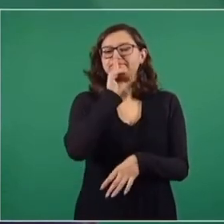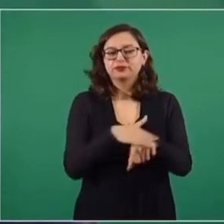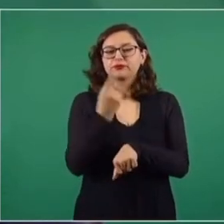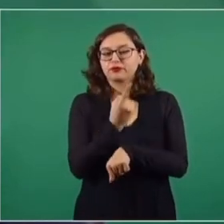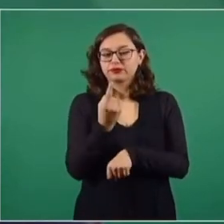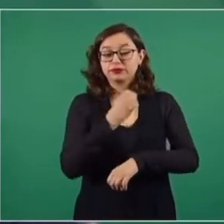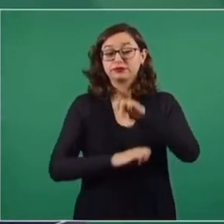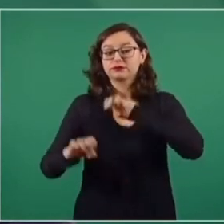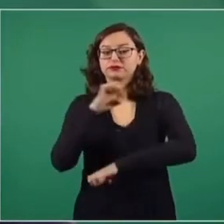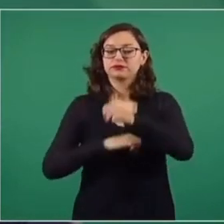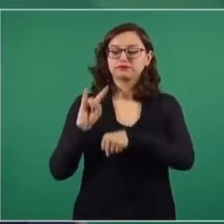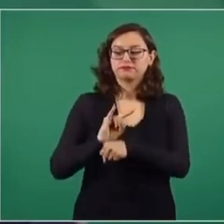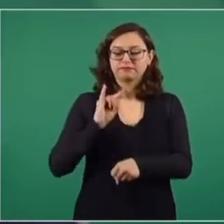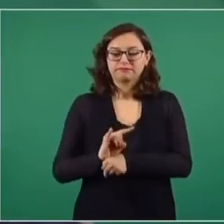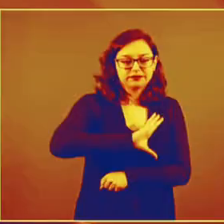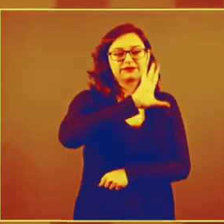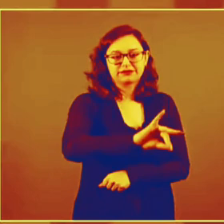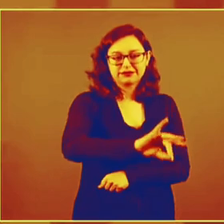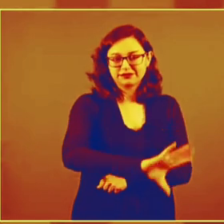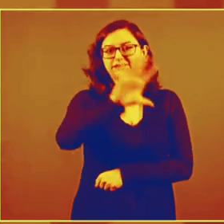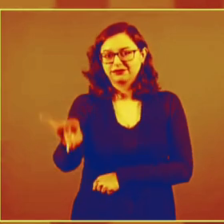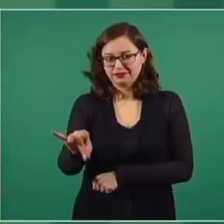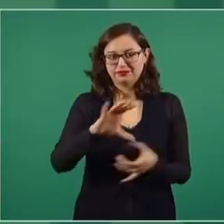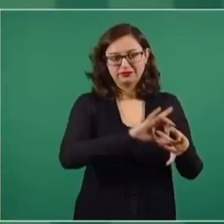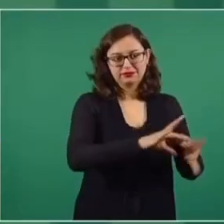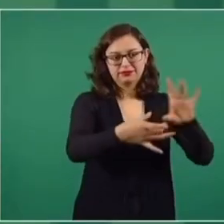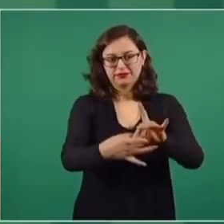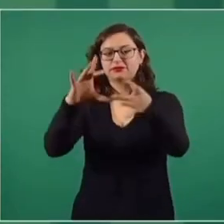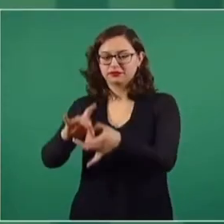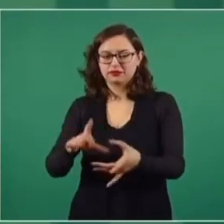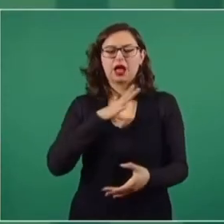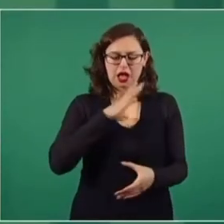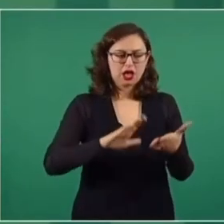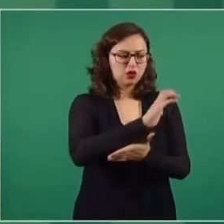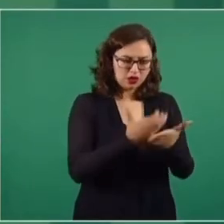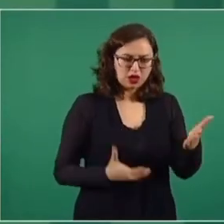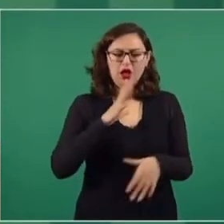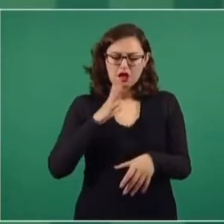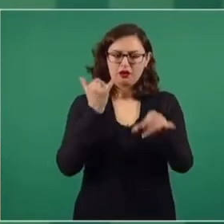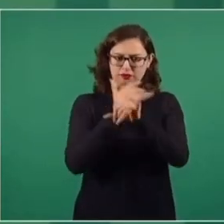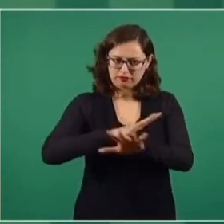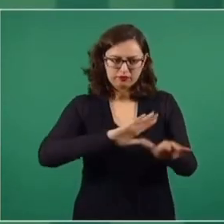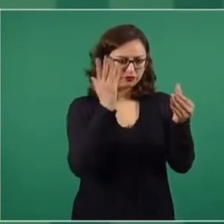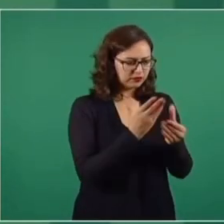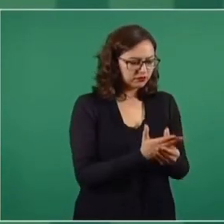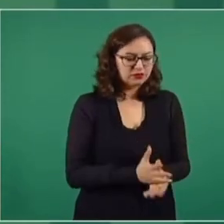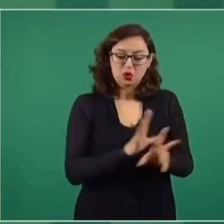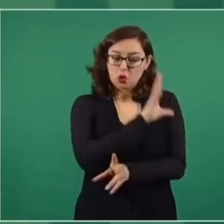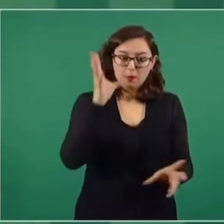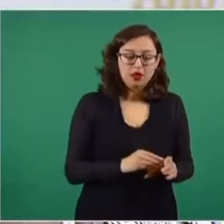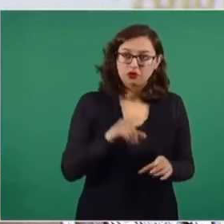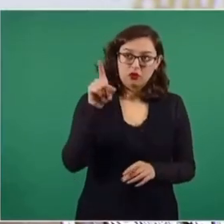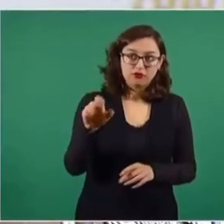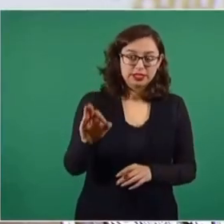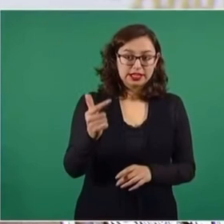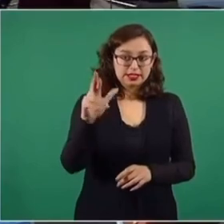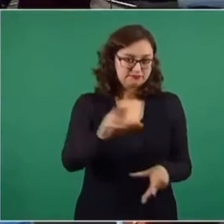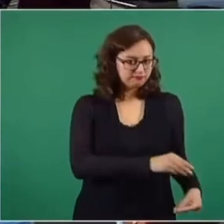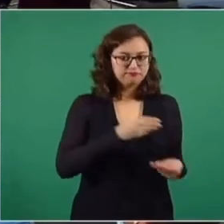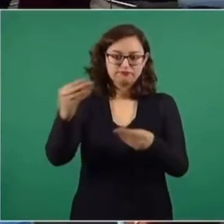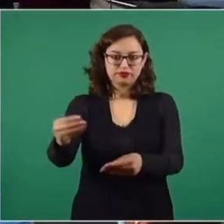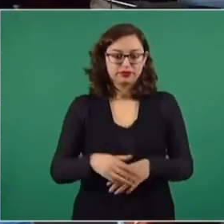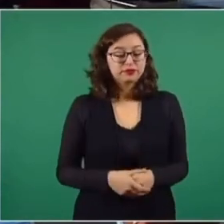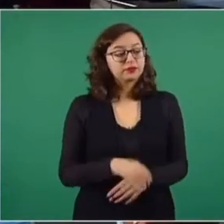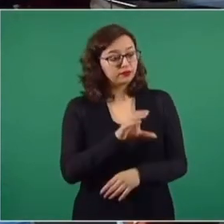intermediarias a esta gran empresa, Pegasus, pero sí existen los contratos y se van a entregar todos a la Fiscalía. ¿El contrato